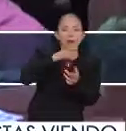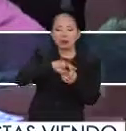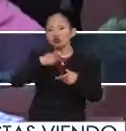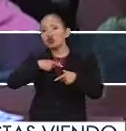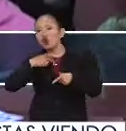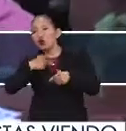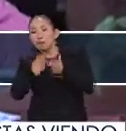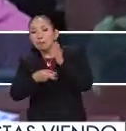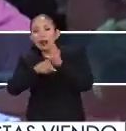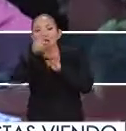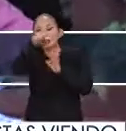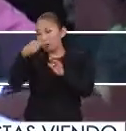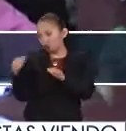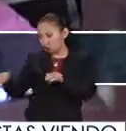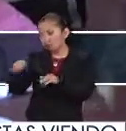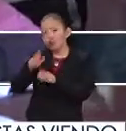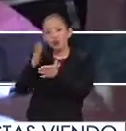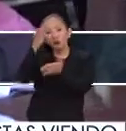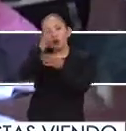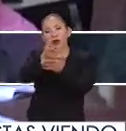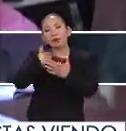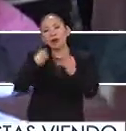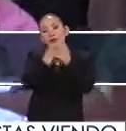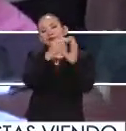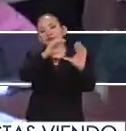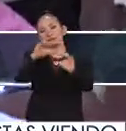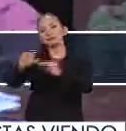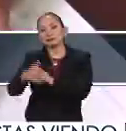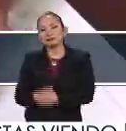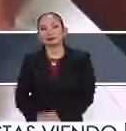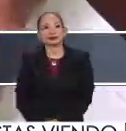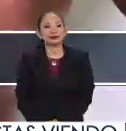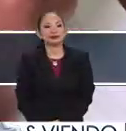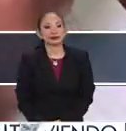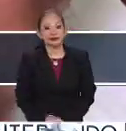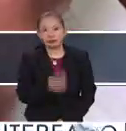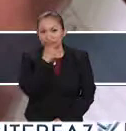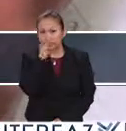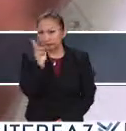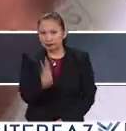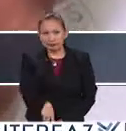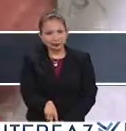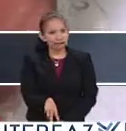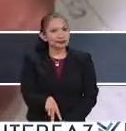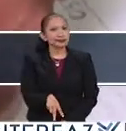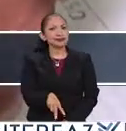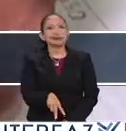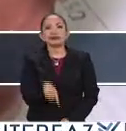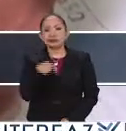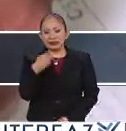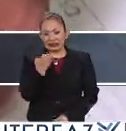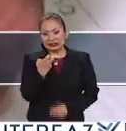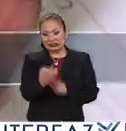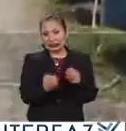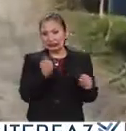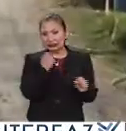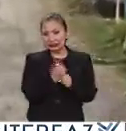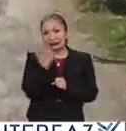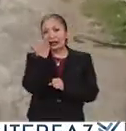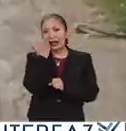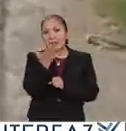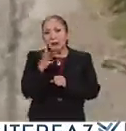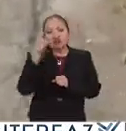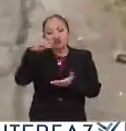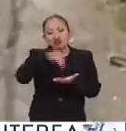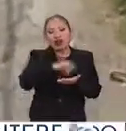o plazas comunitarias para que ahí puedan brindar ese servicio. Decirles es cierto que este año pretendemos